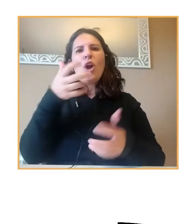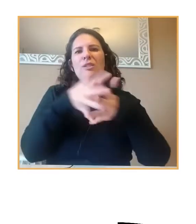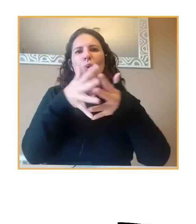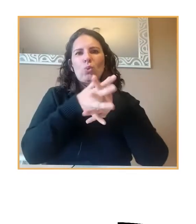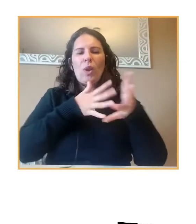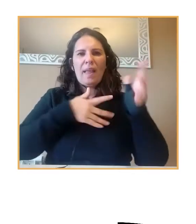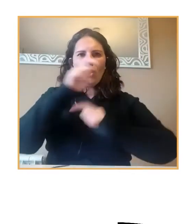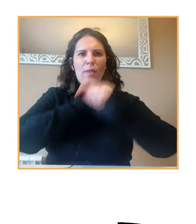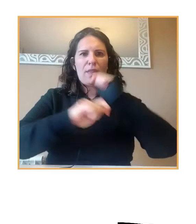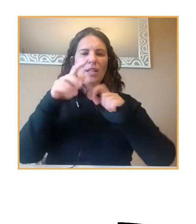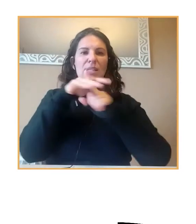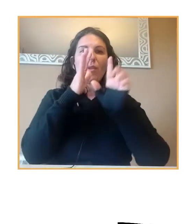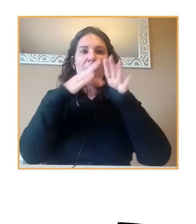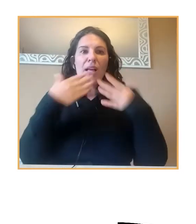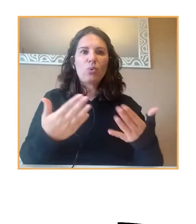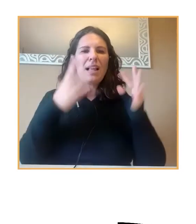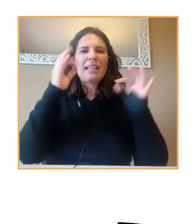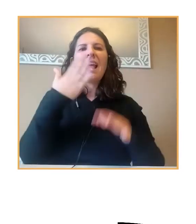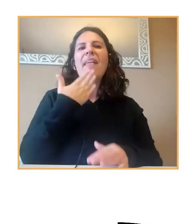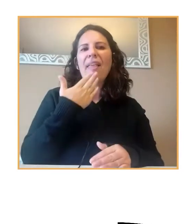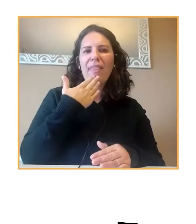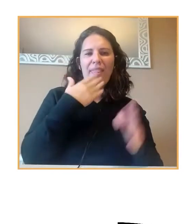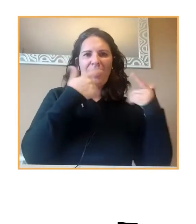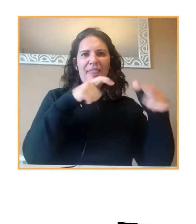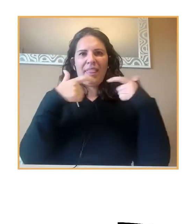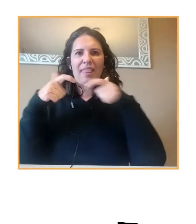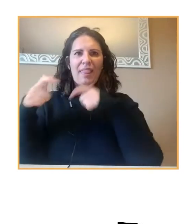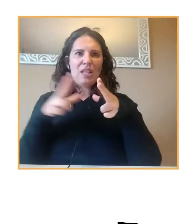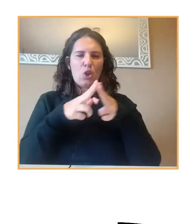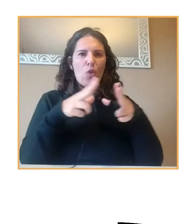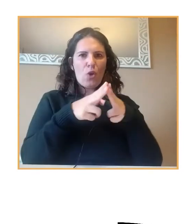situación actual en cuanto al rango de edades o segmentos de edad de nuestros socios.